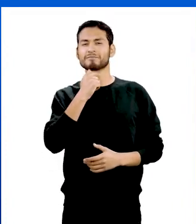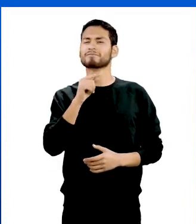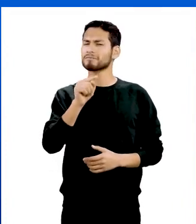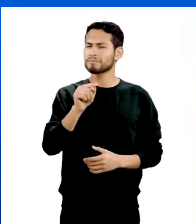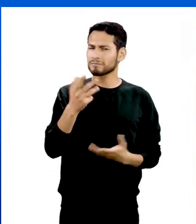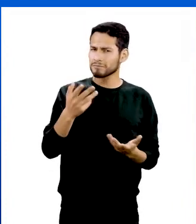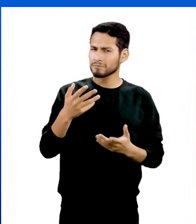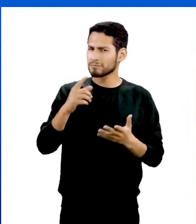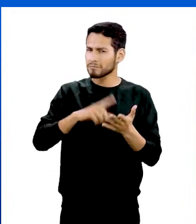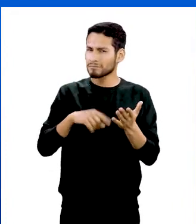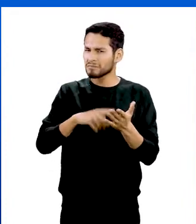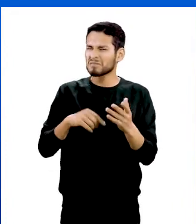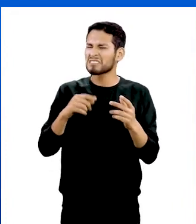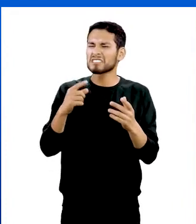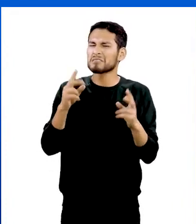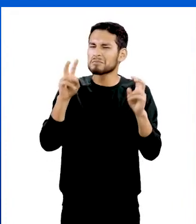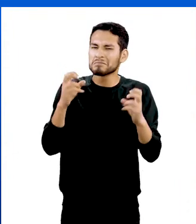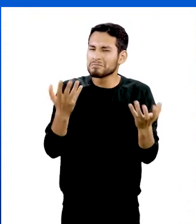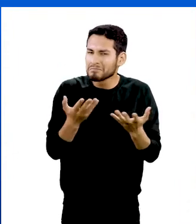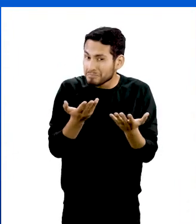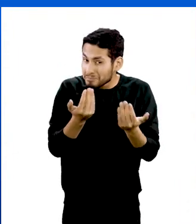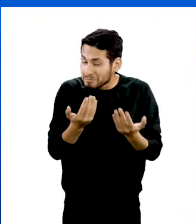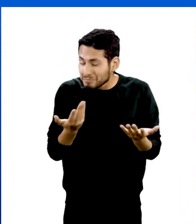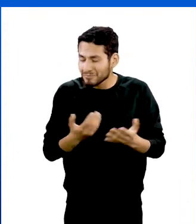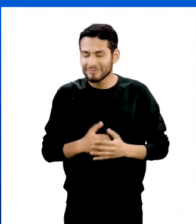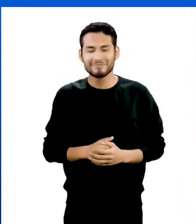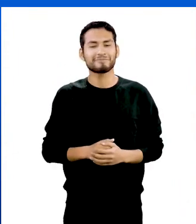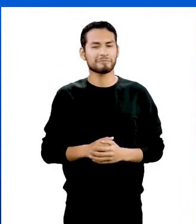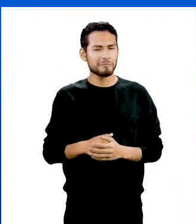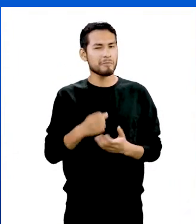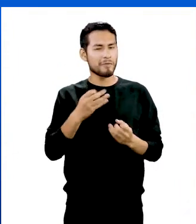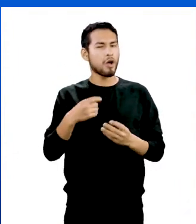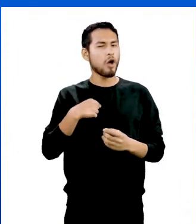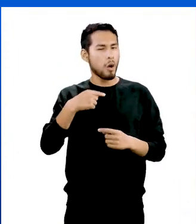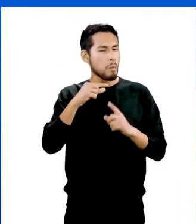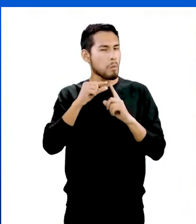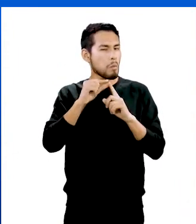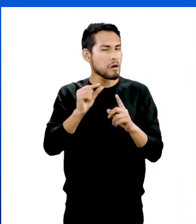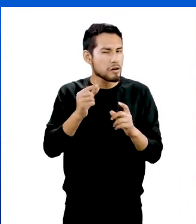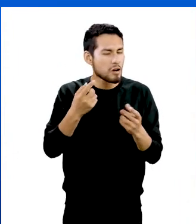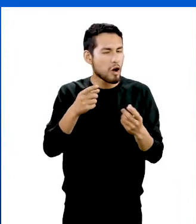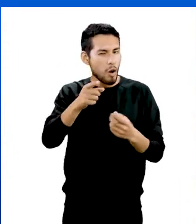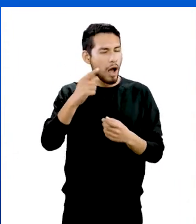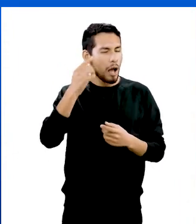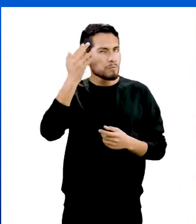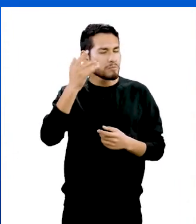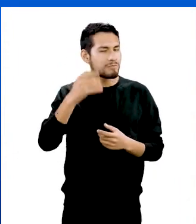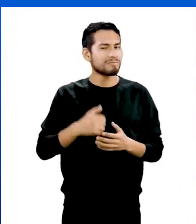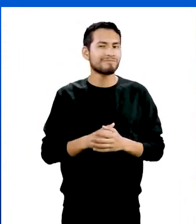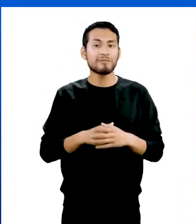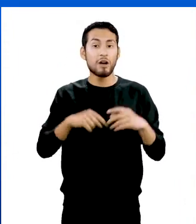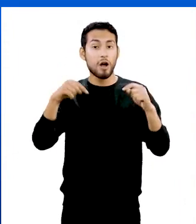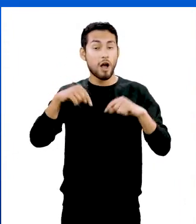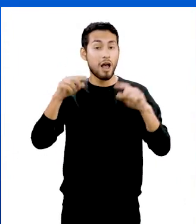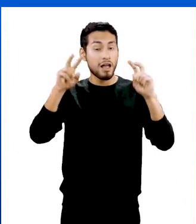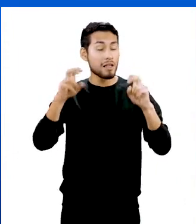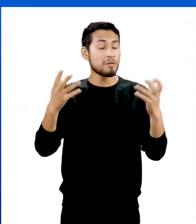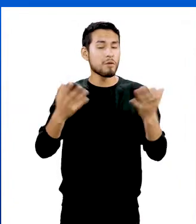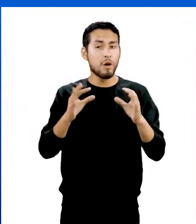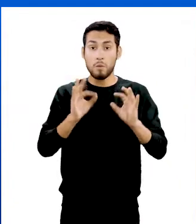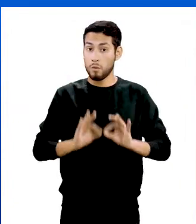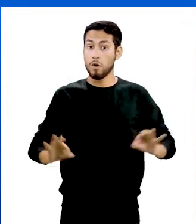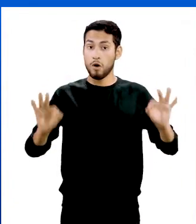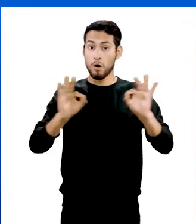¿Y usted nos puede dar alguna pista sobre qué es? Está bien, te daré una pista. El tema que veremos hoy es muy